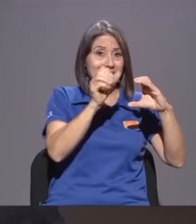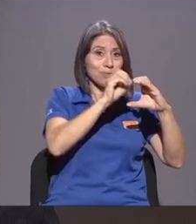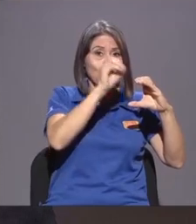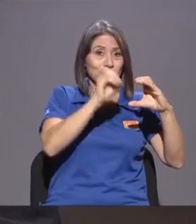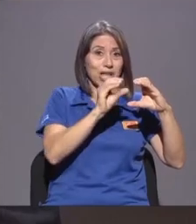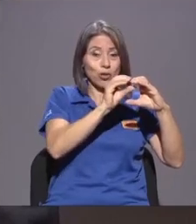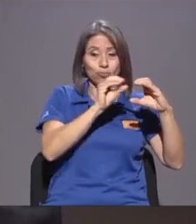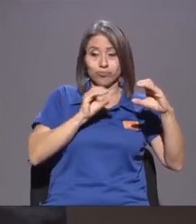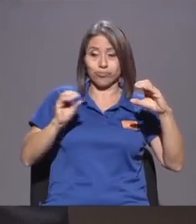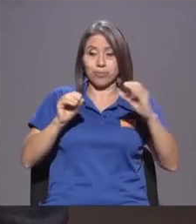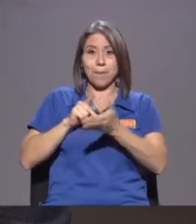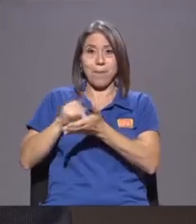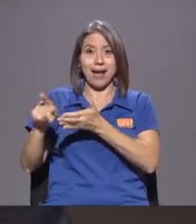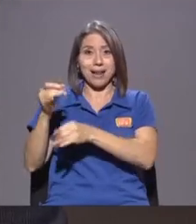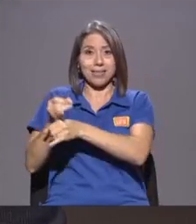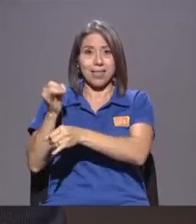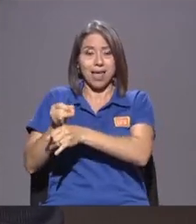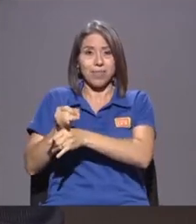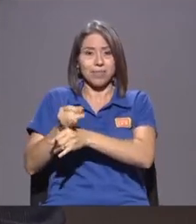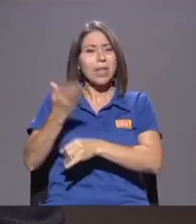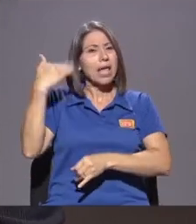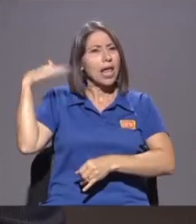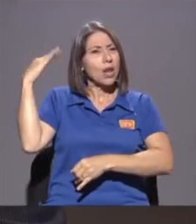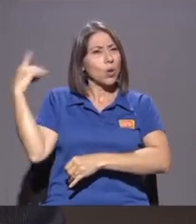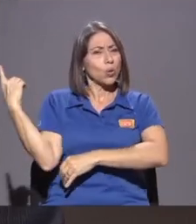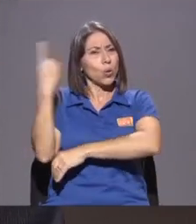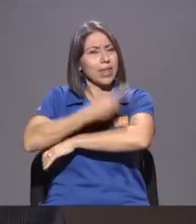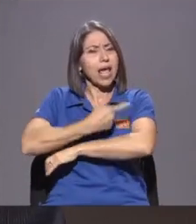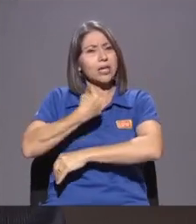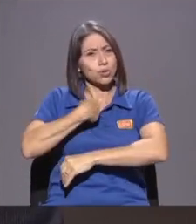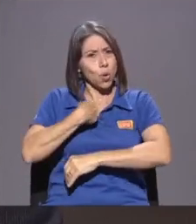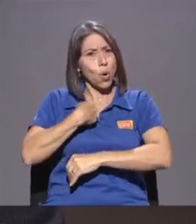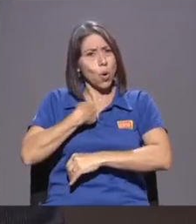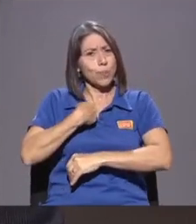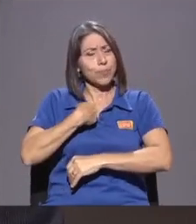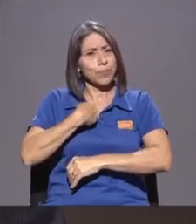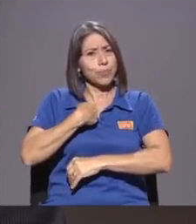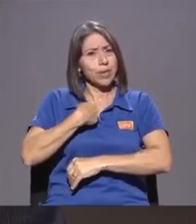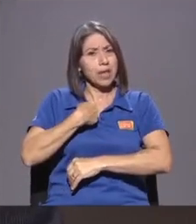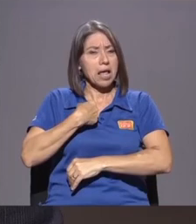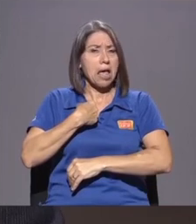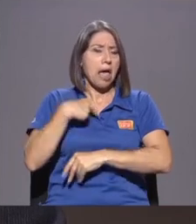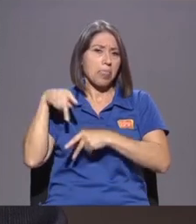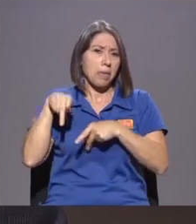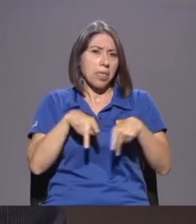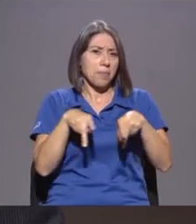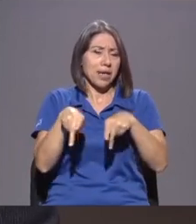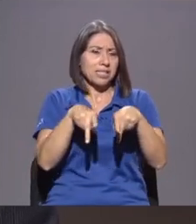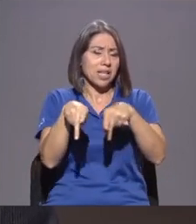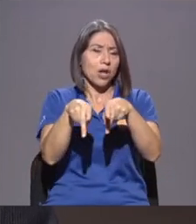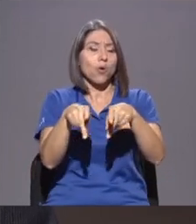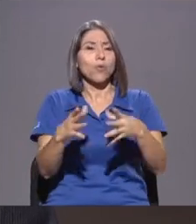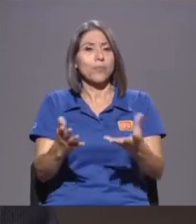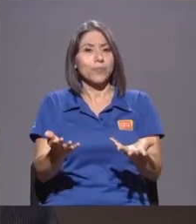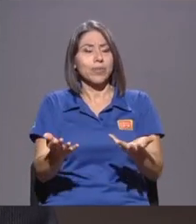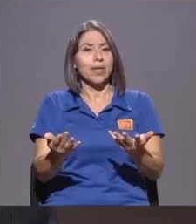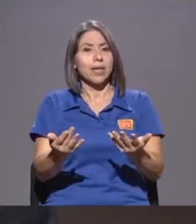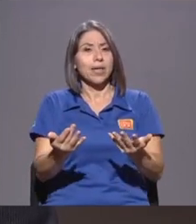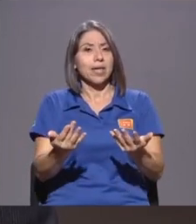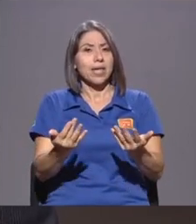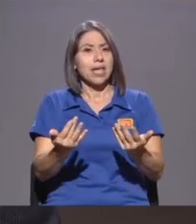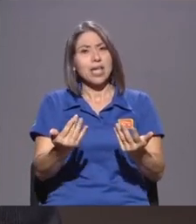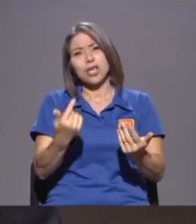Y El Otro Día Tuve La Oportunidad De Andaba De Paseo Y